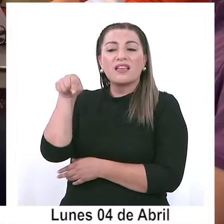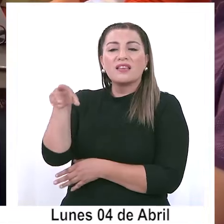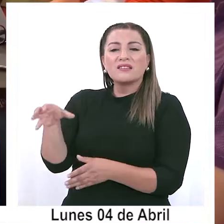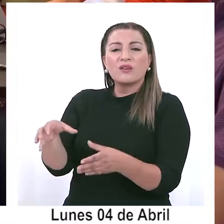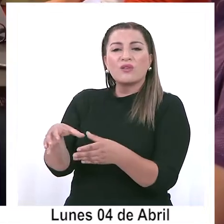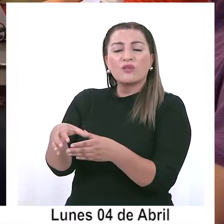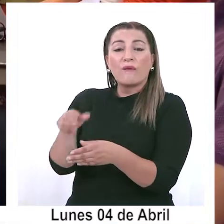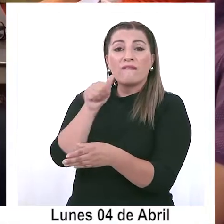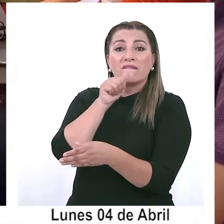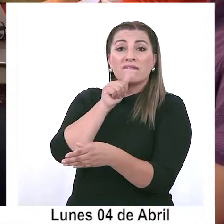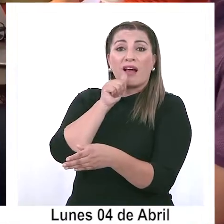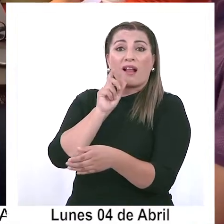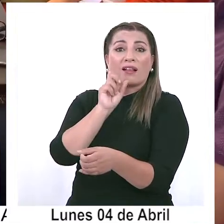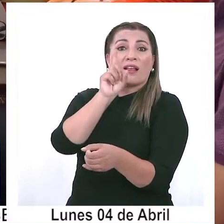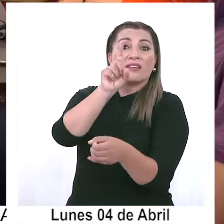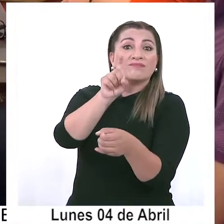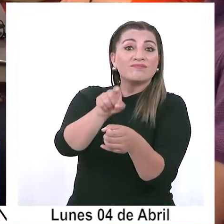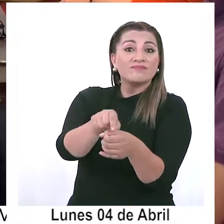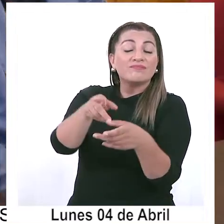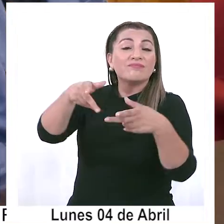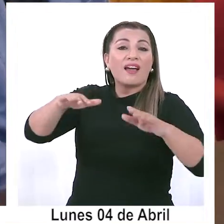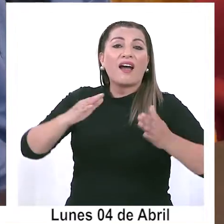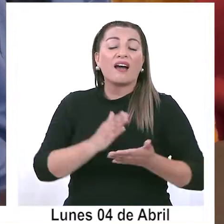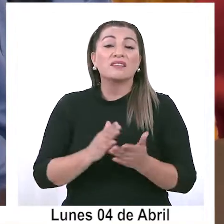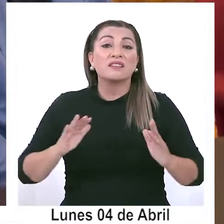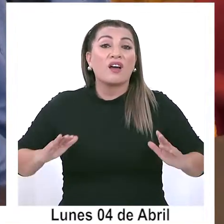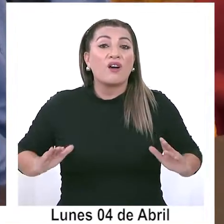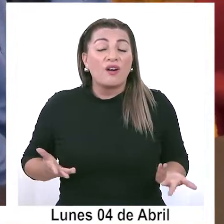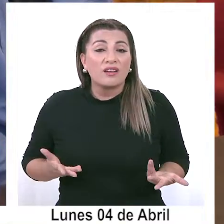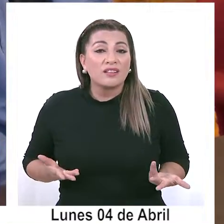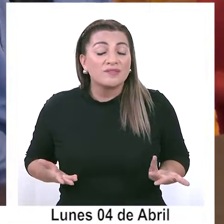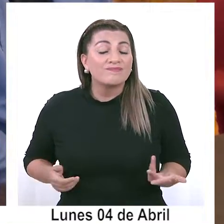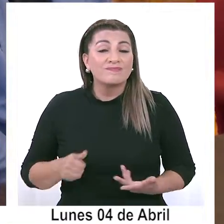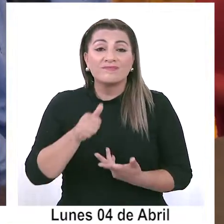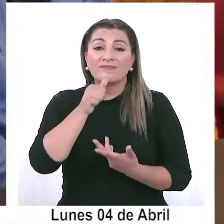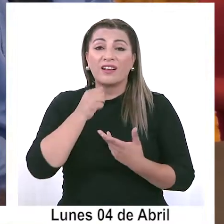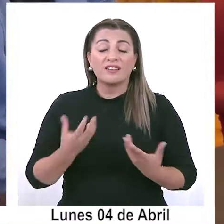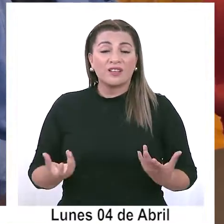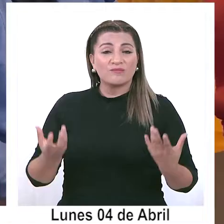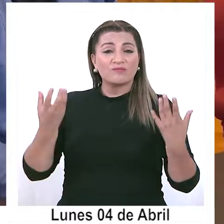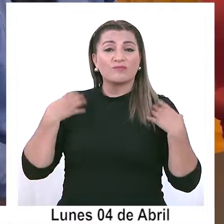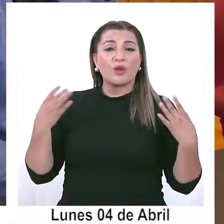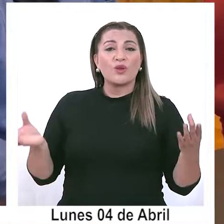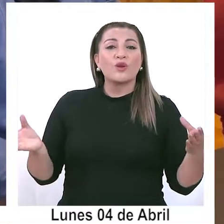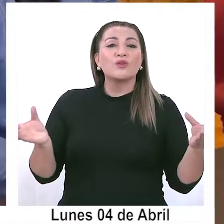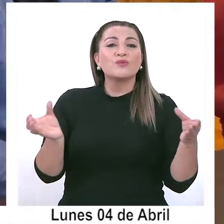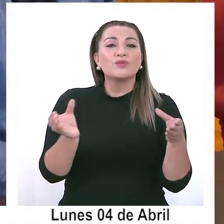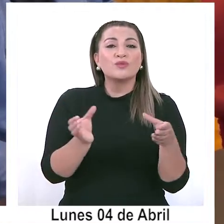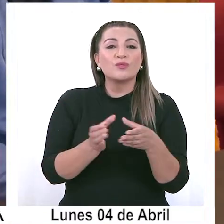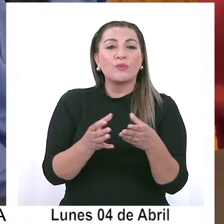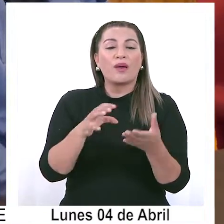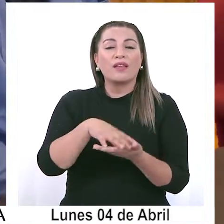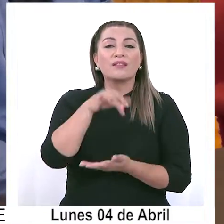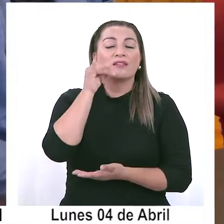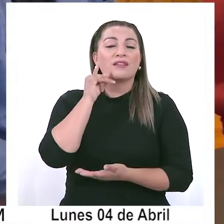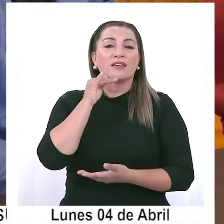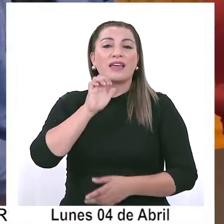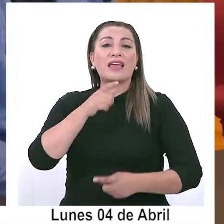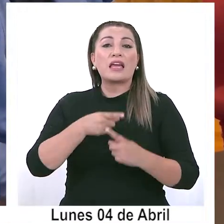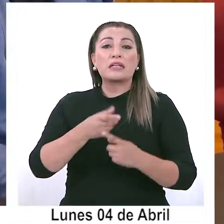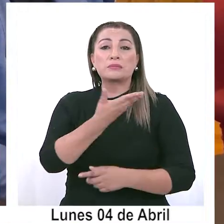grandes ausentes, ya que hasta el momento no tendría cargos en el gabinete regional. El